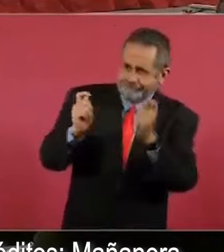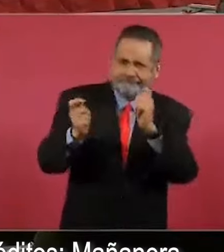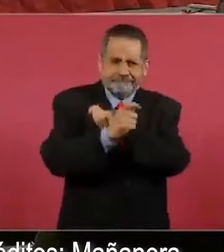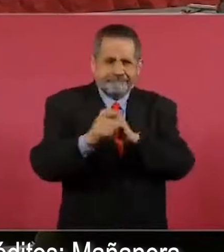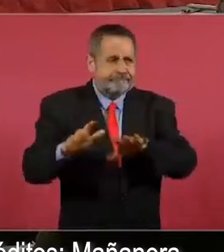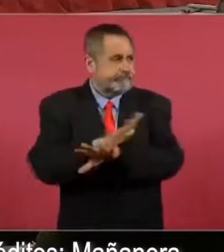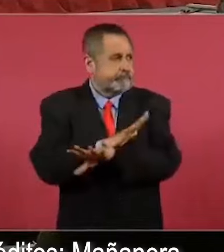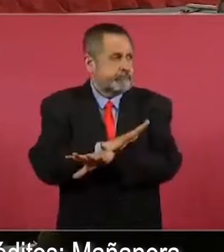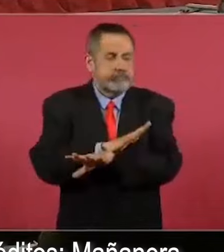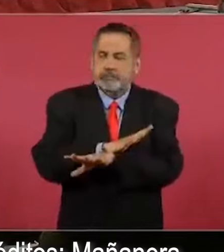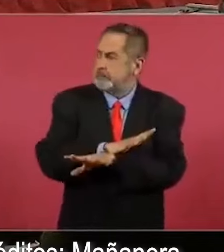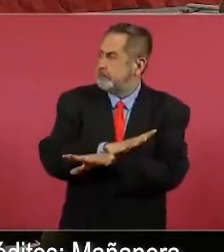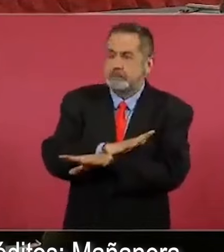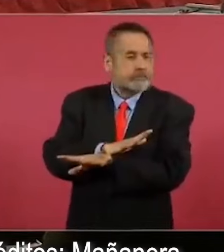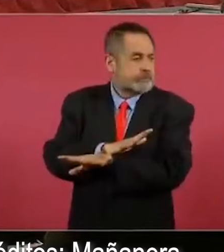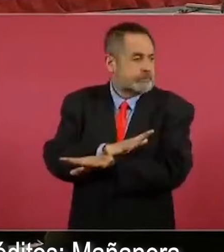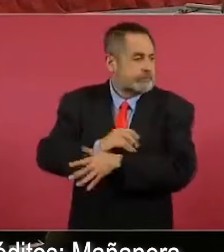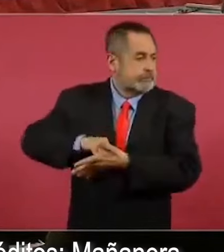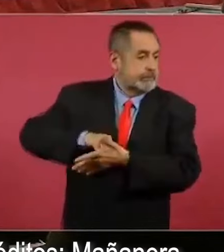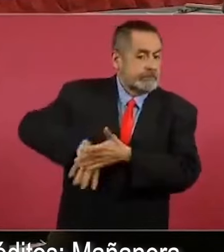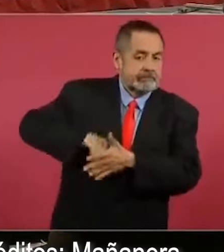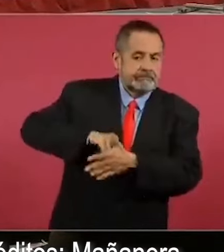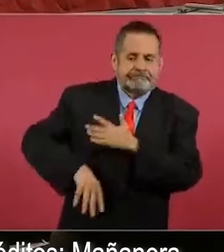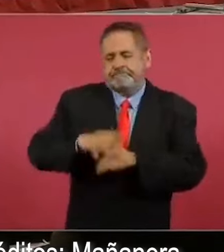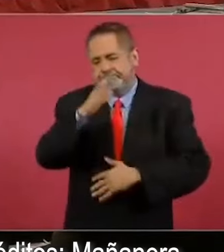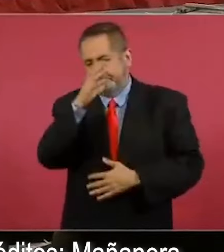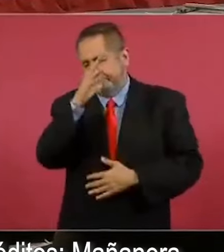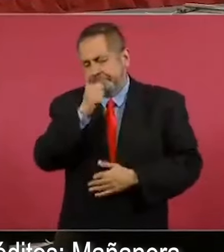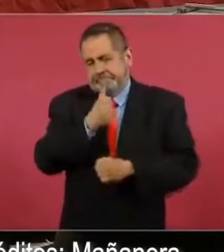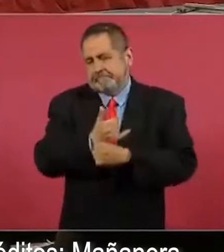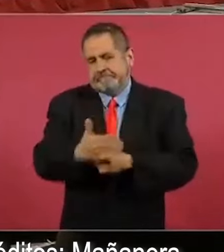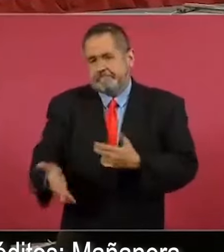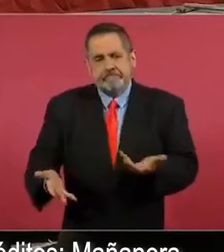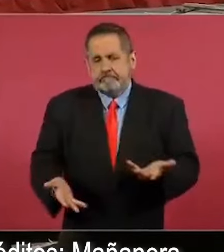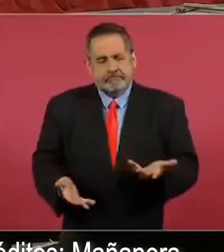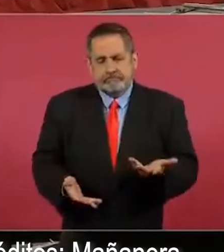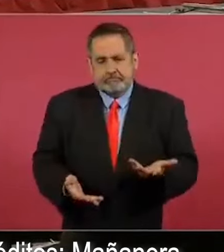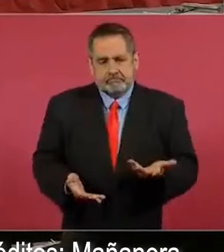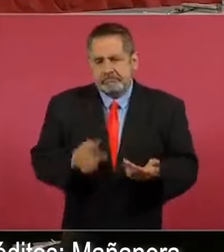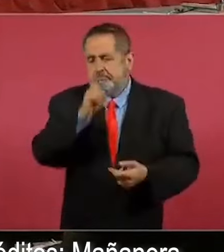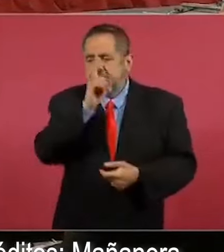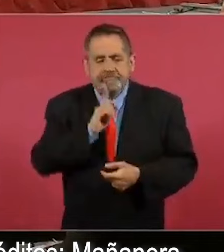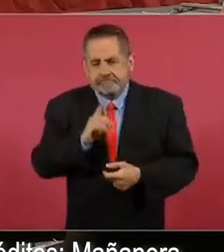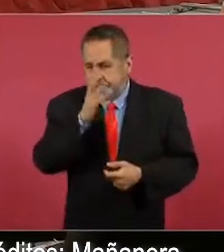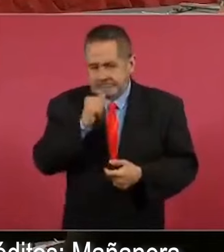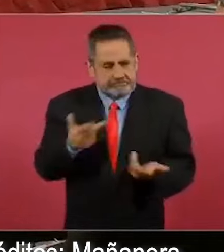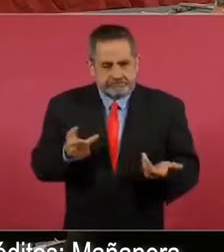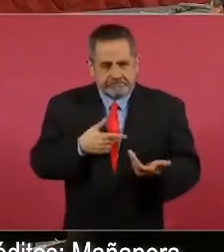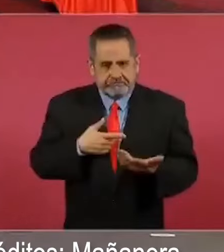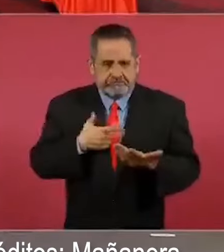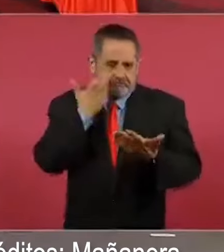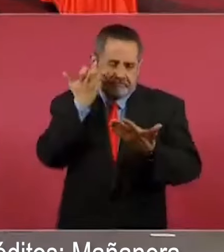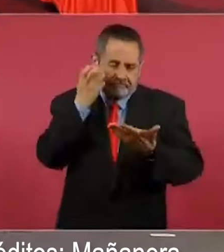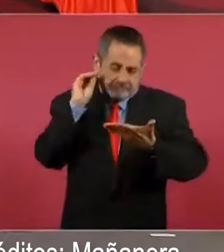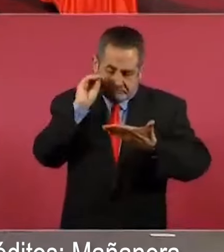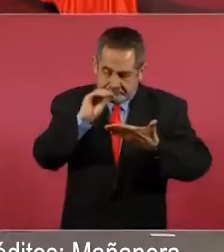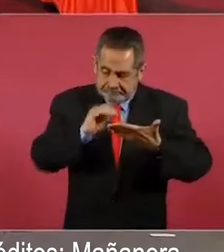Si mentimos, si manipulamos información,